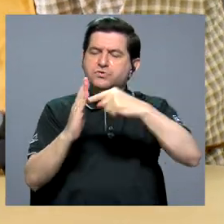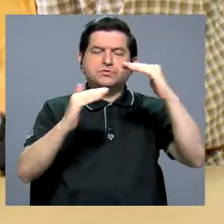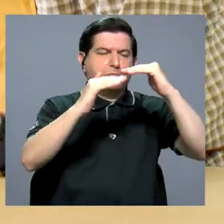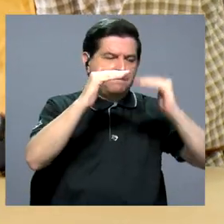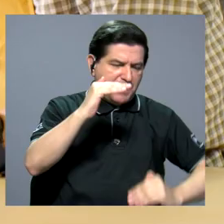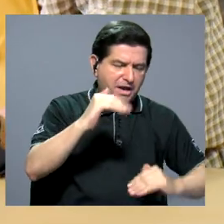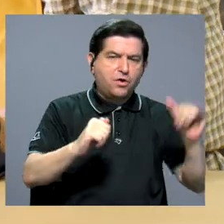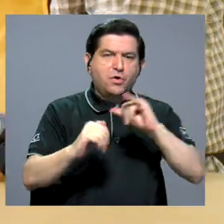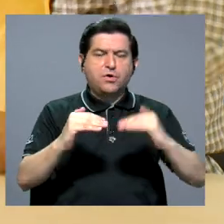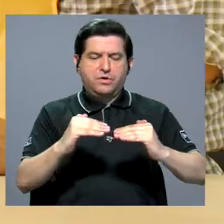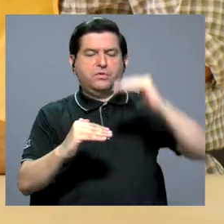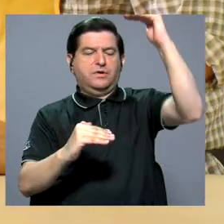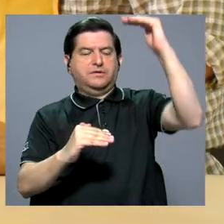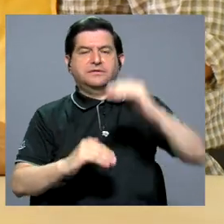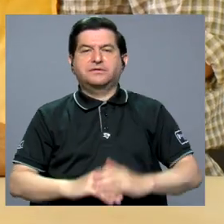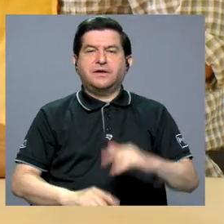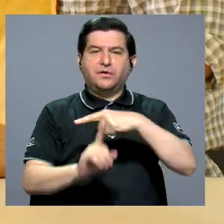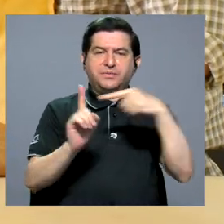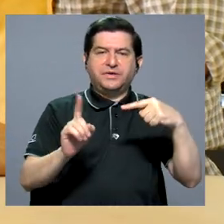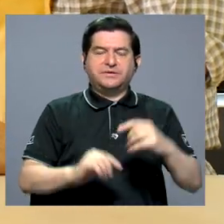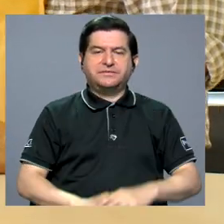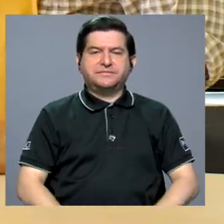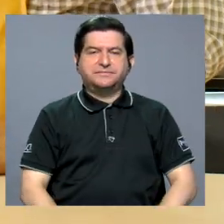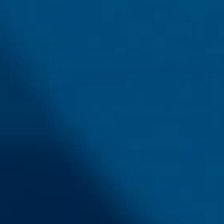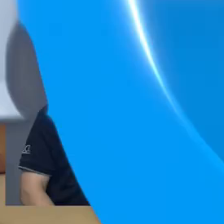baja como en los de calificación media.